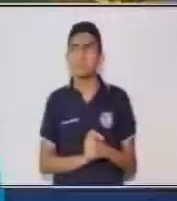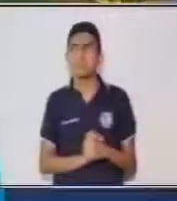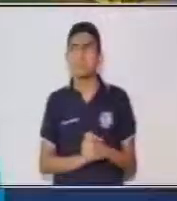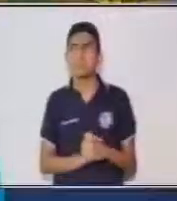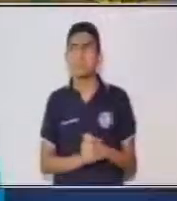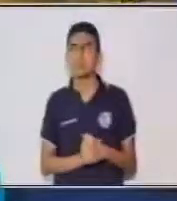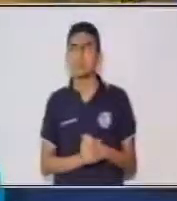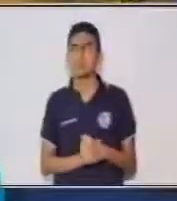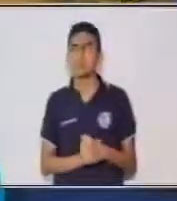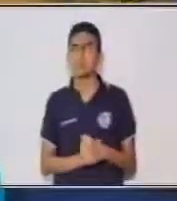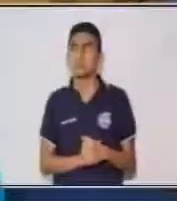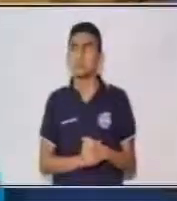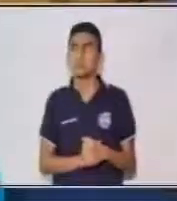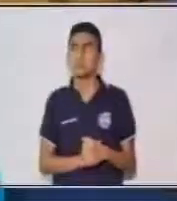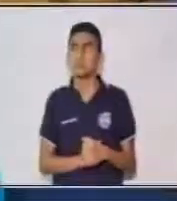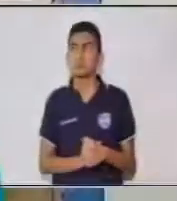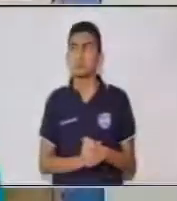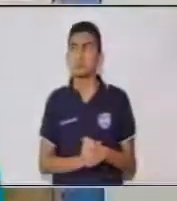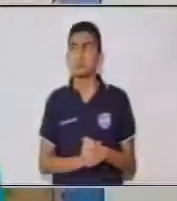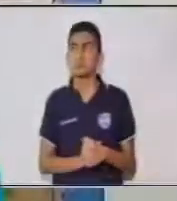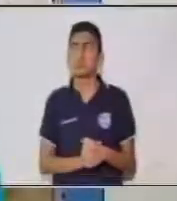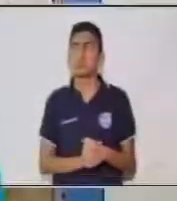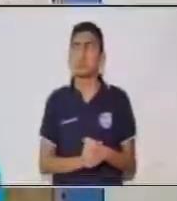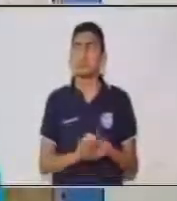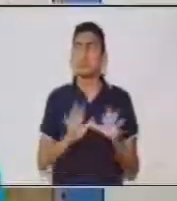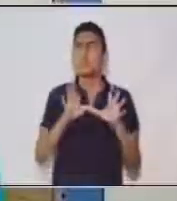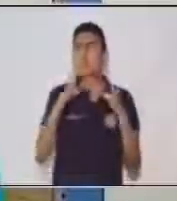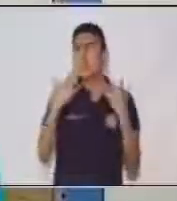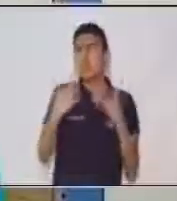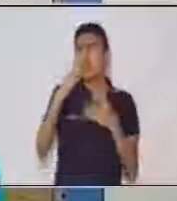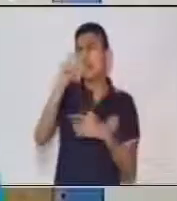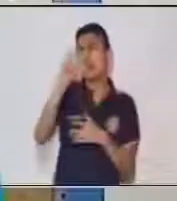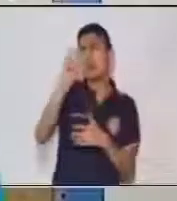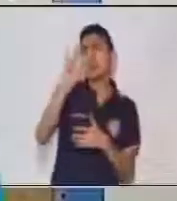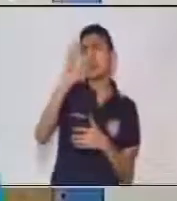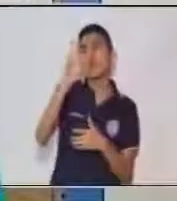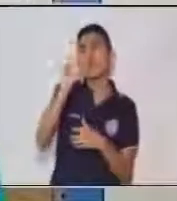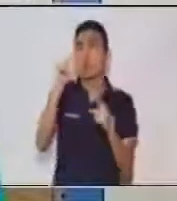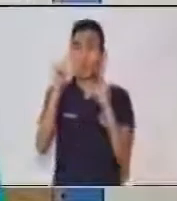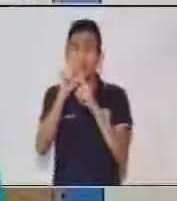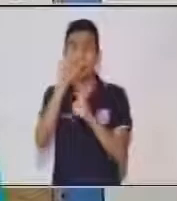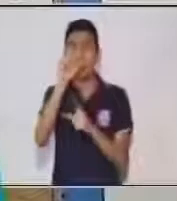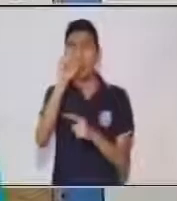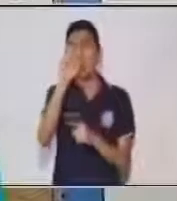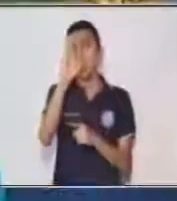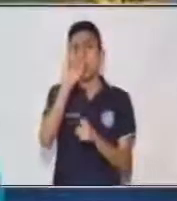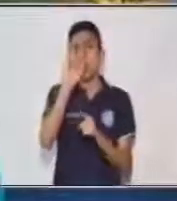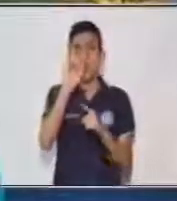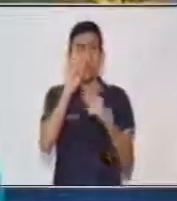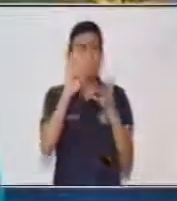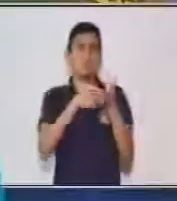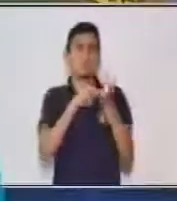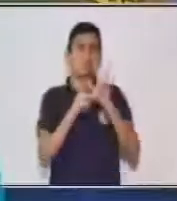Nuestra constante va a ser el cubo. Teniendo esto claro,